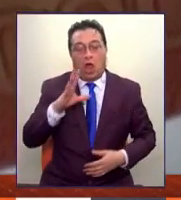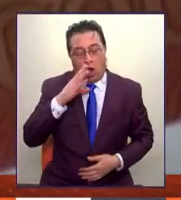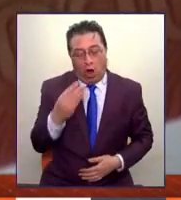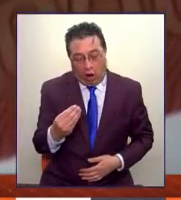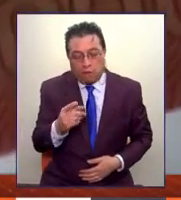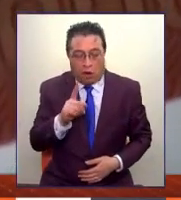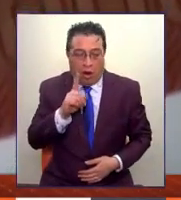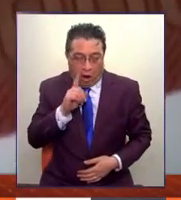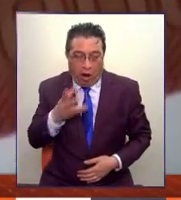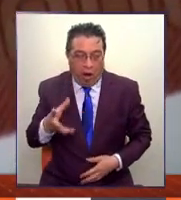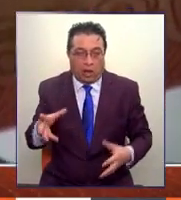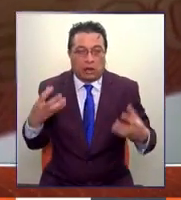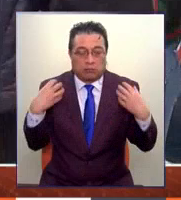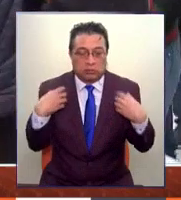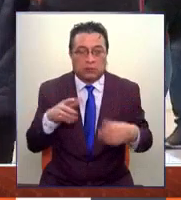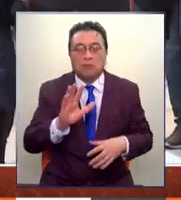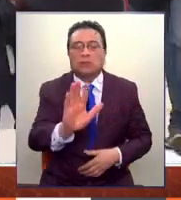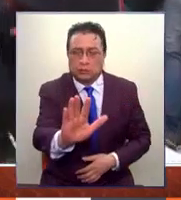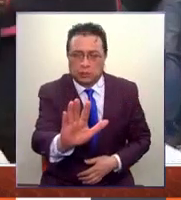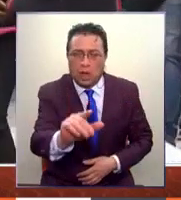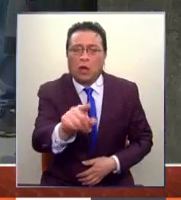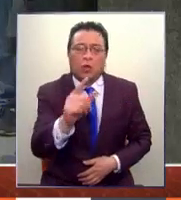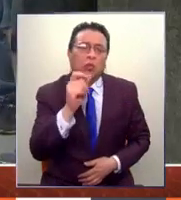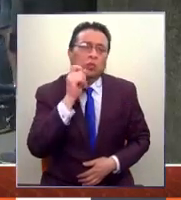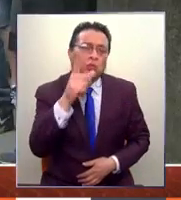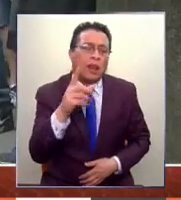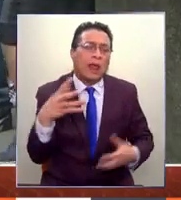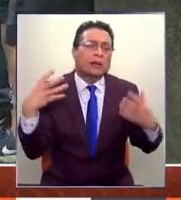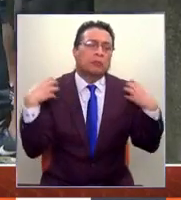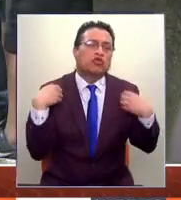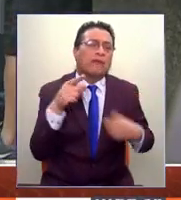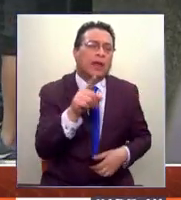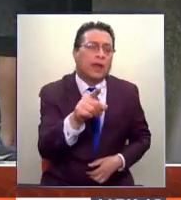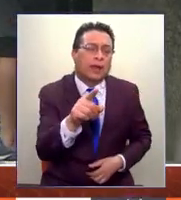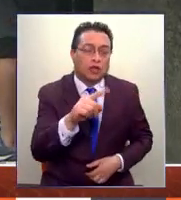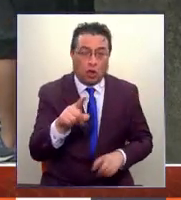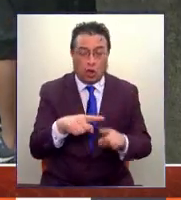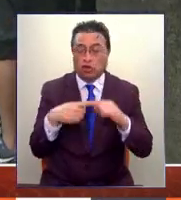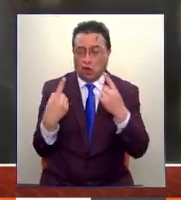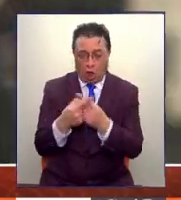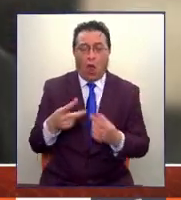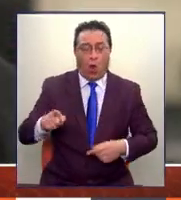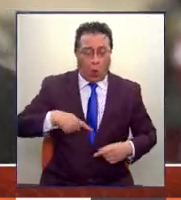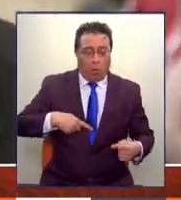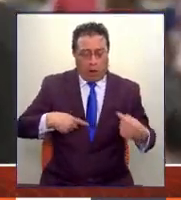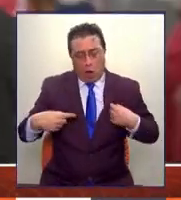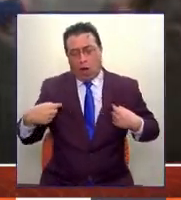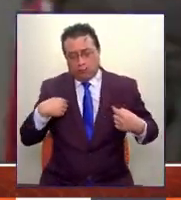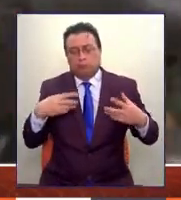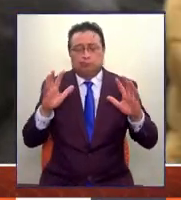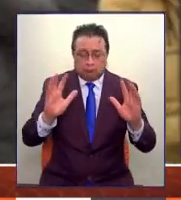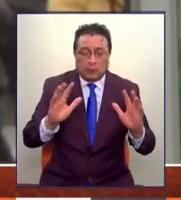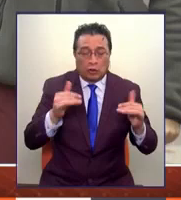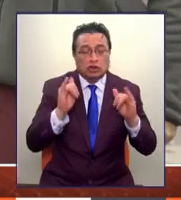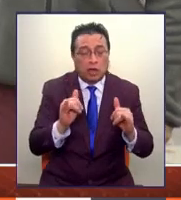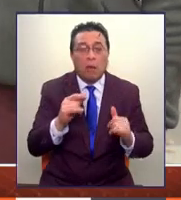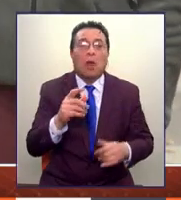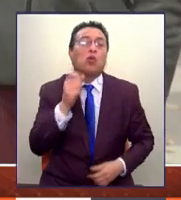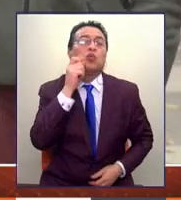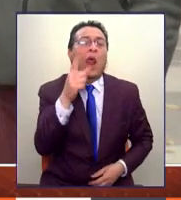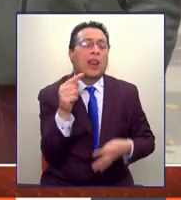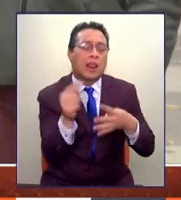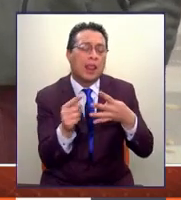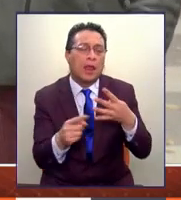pero también es útil recordar acá... ¿Y cuáles son esas responsabilidades, ministro? Porque usted dice todos los megaculpas que sean necesarios, pero ¿cuál es?